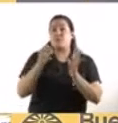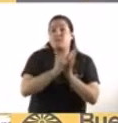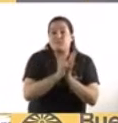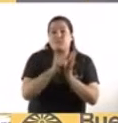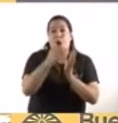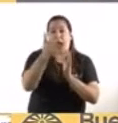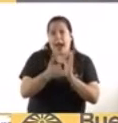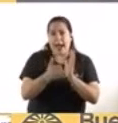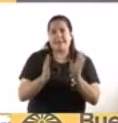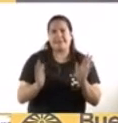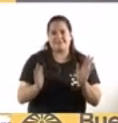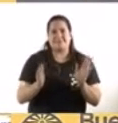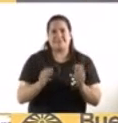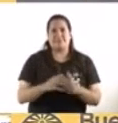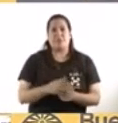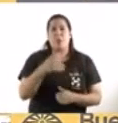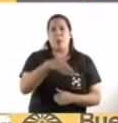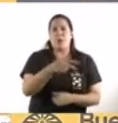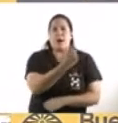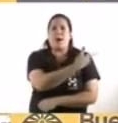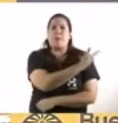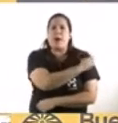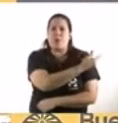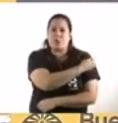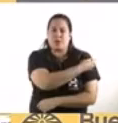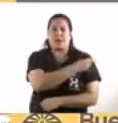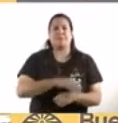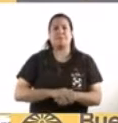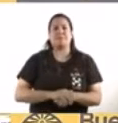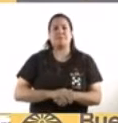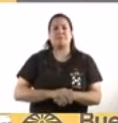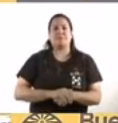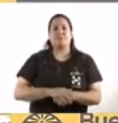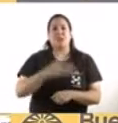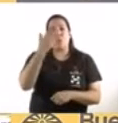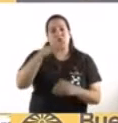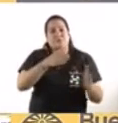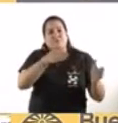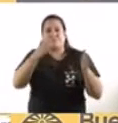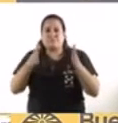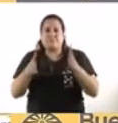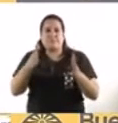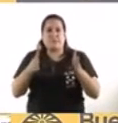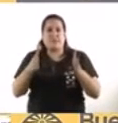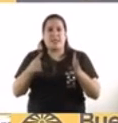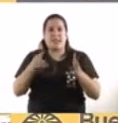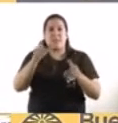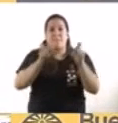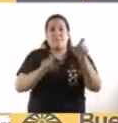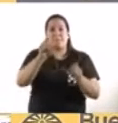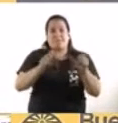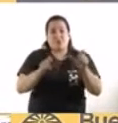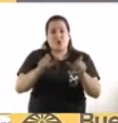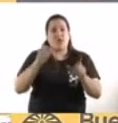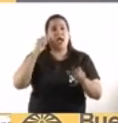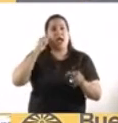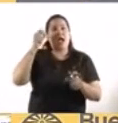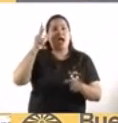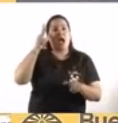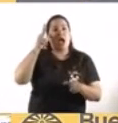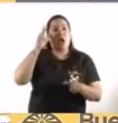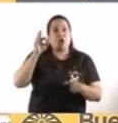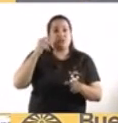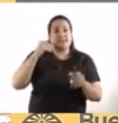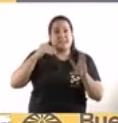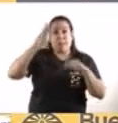Después avanzamos con los adultos mayores, empezamos con los mayores de 80, ya se vacunaron 120.000 mayores de 80